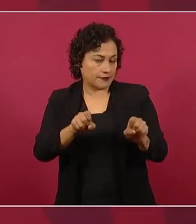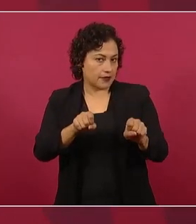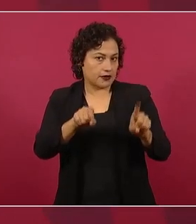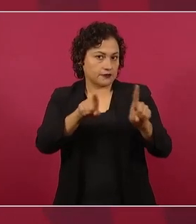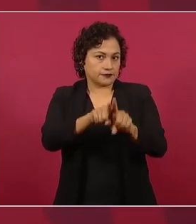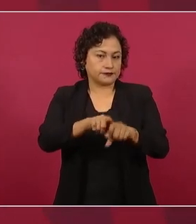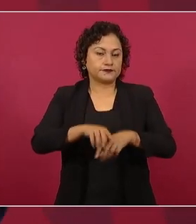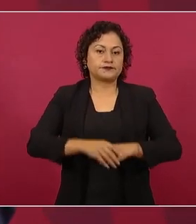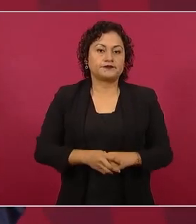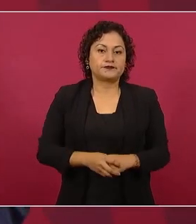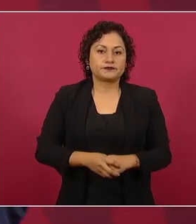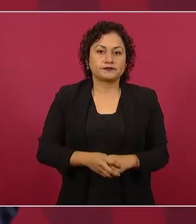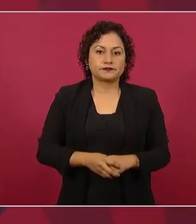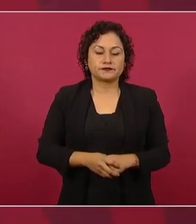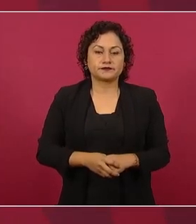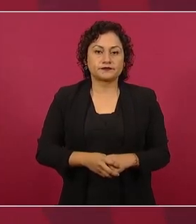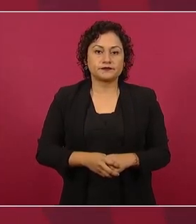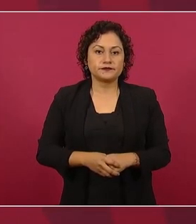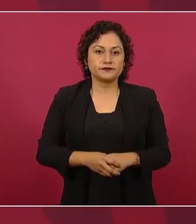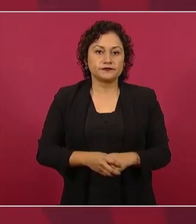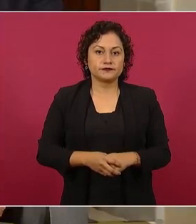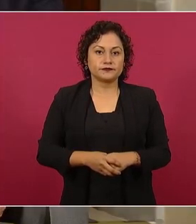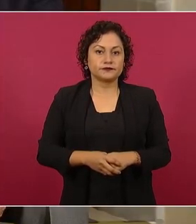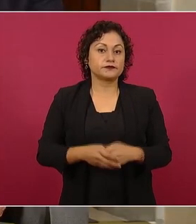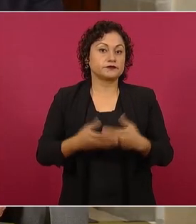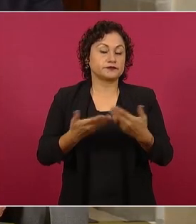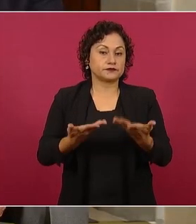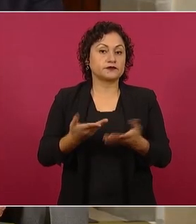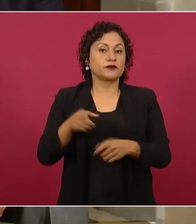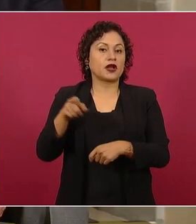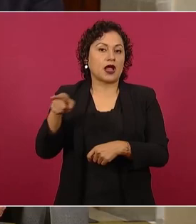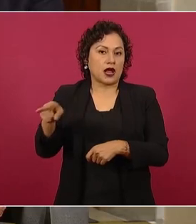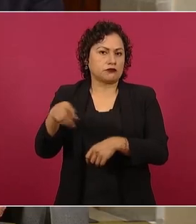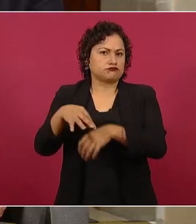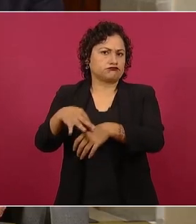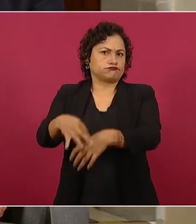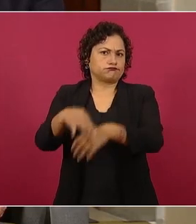enfrentando en los hechos, en la realidad